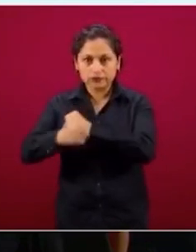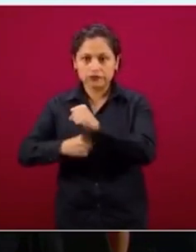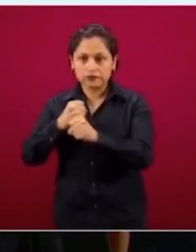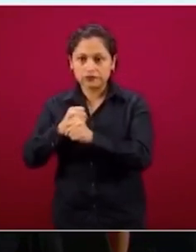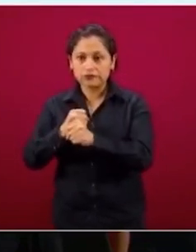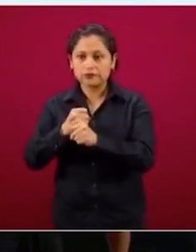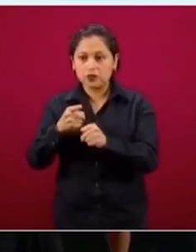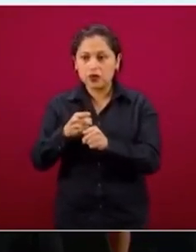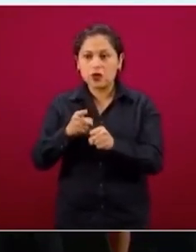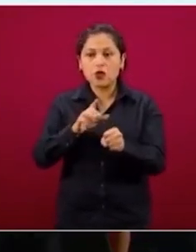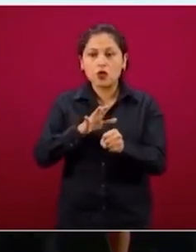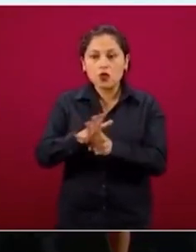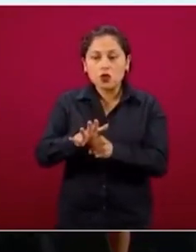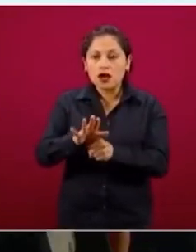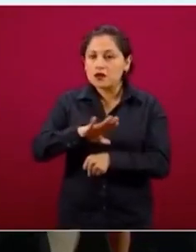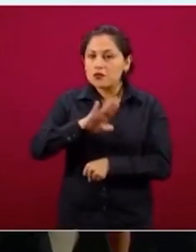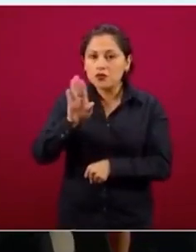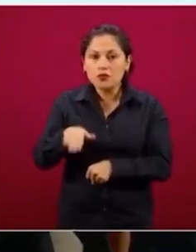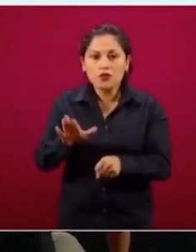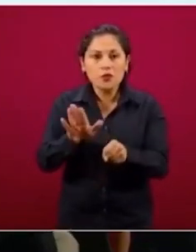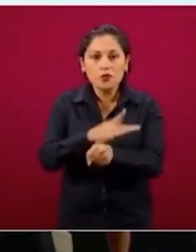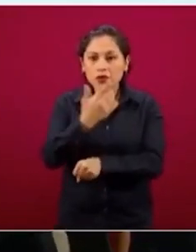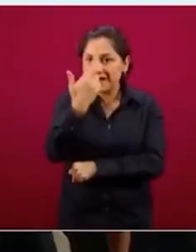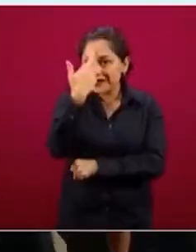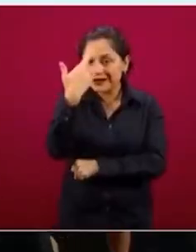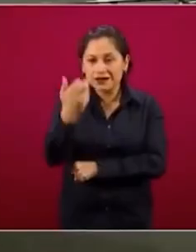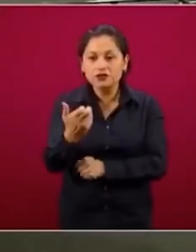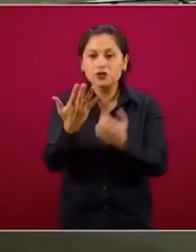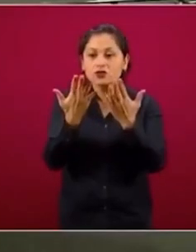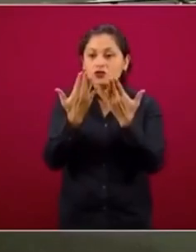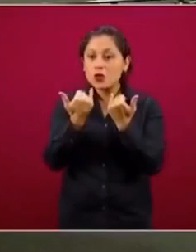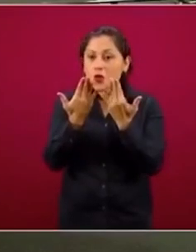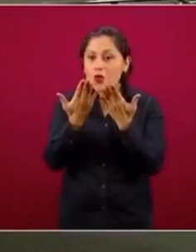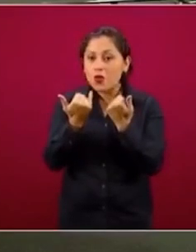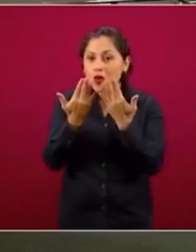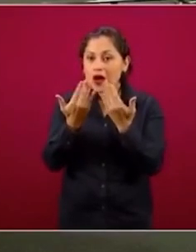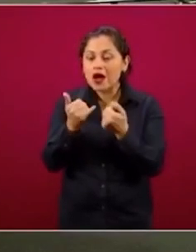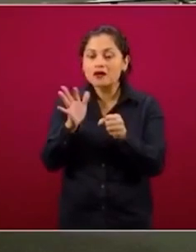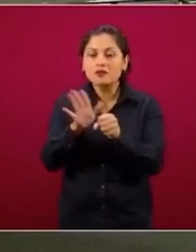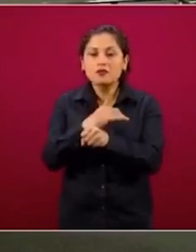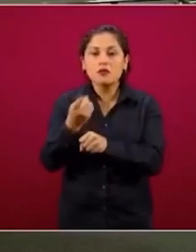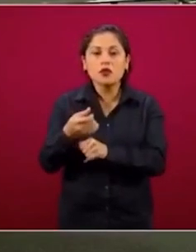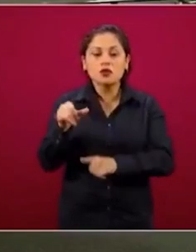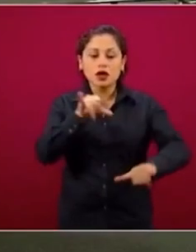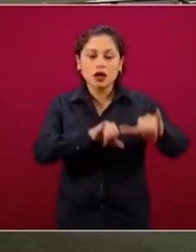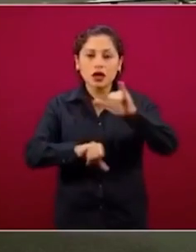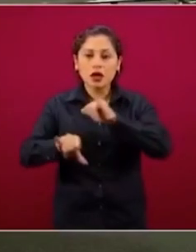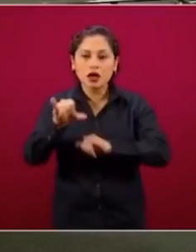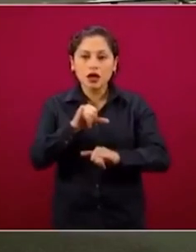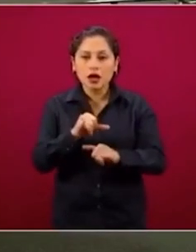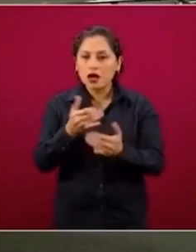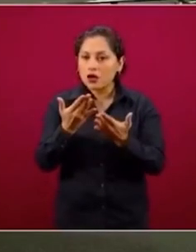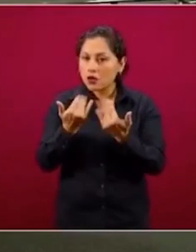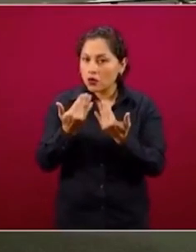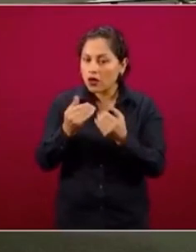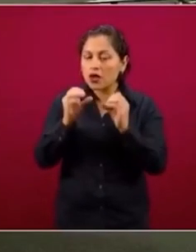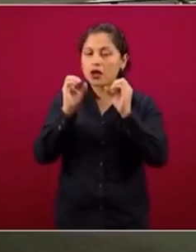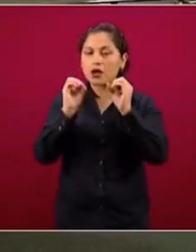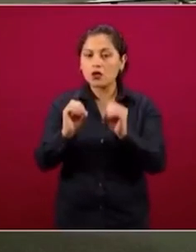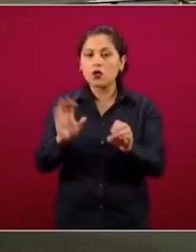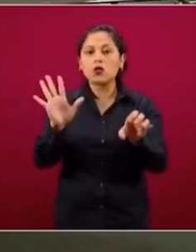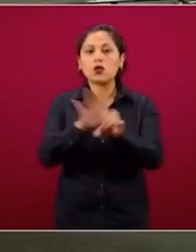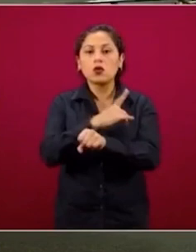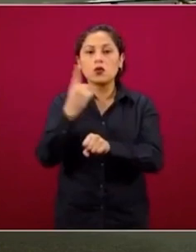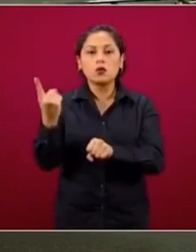no se encuentra la causa, porque no se hizo la prueba de laboratorio, porque la persona murió, porque se hizo la prueba,